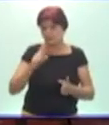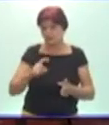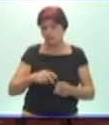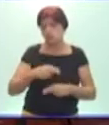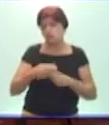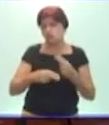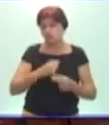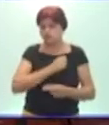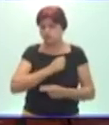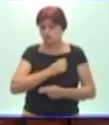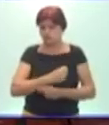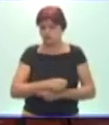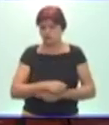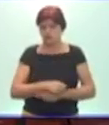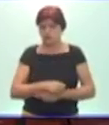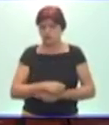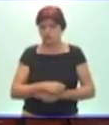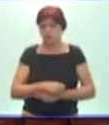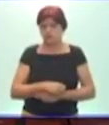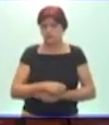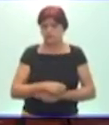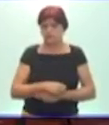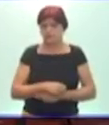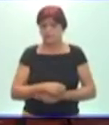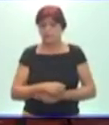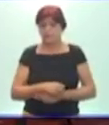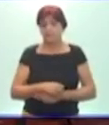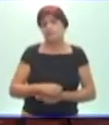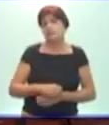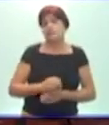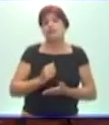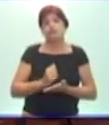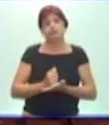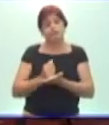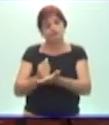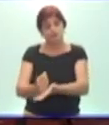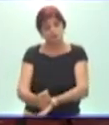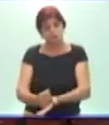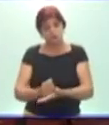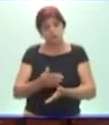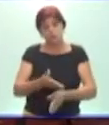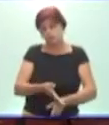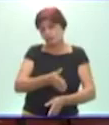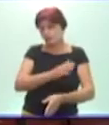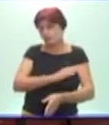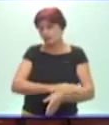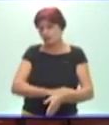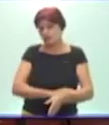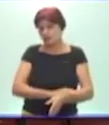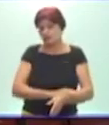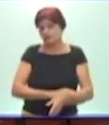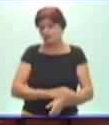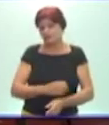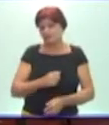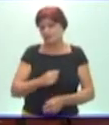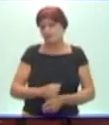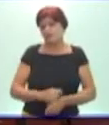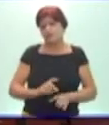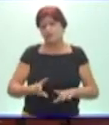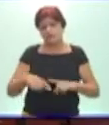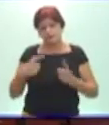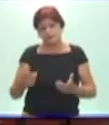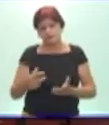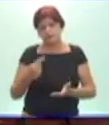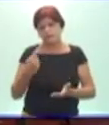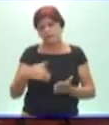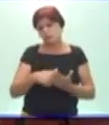le evita frustraciones también a usted y lo está ayudando a anticipar qué cosa es lo que va a ocurrir durante